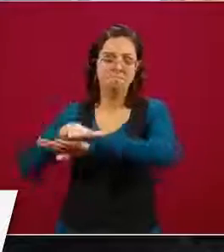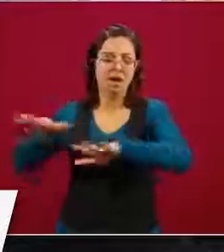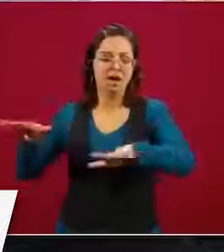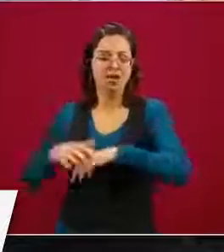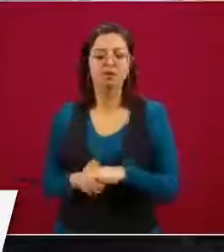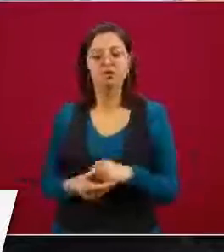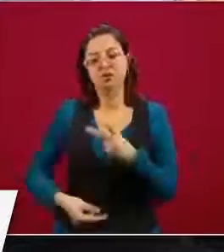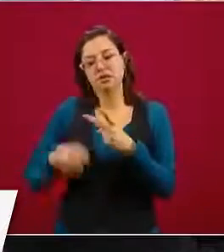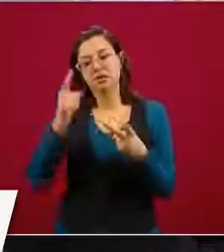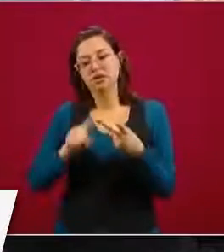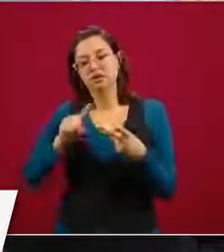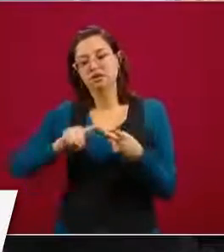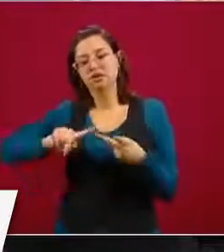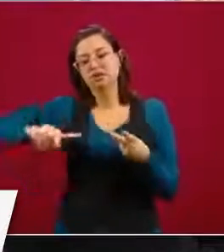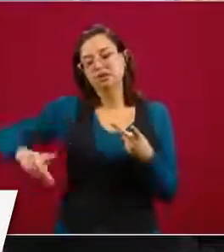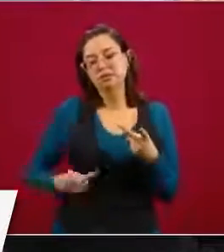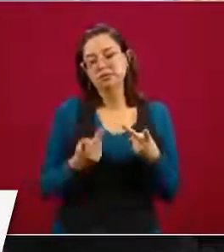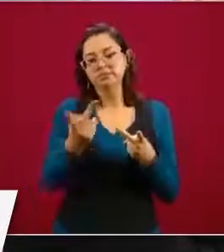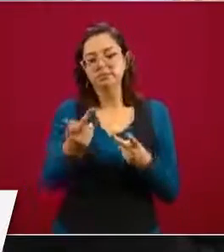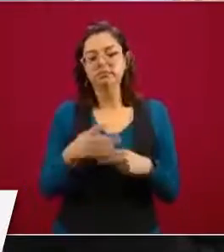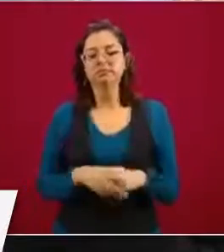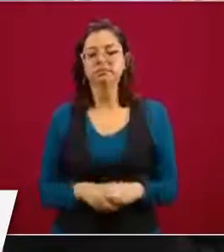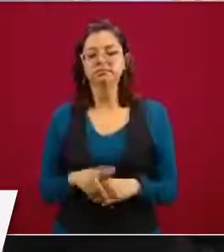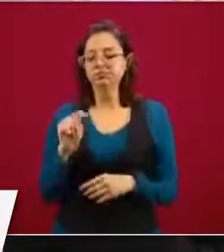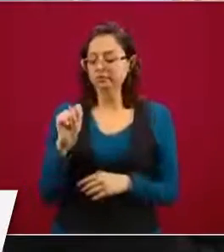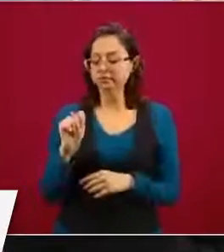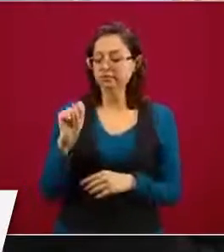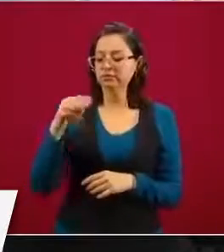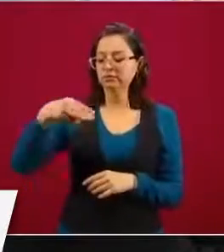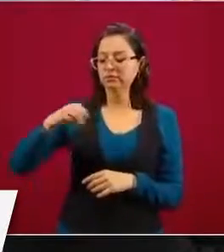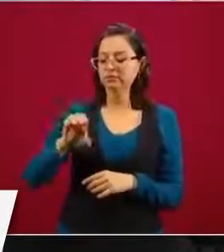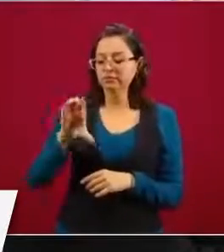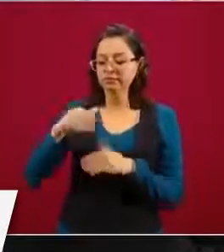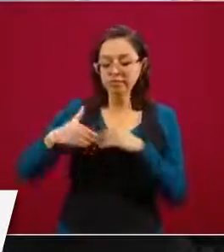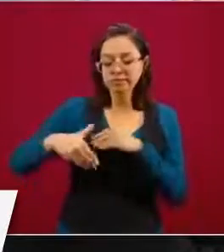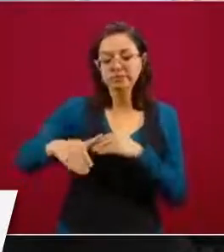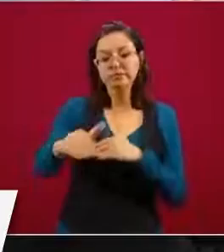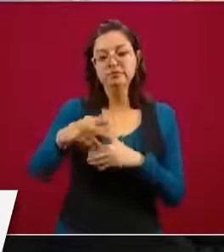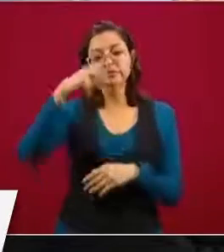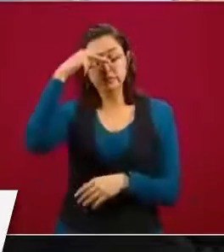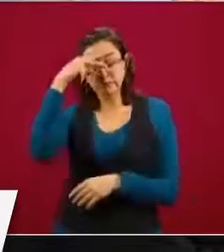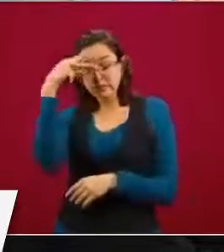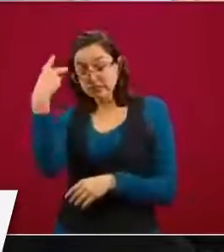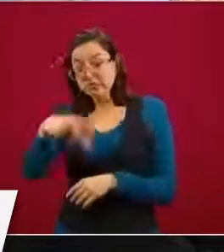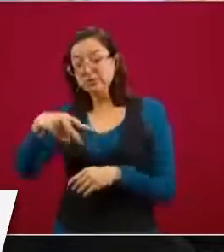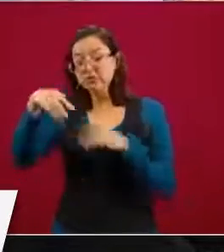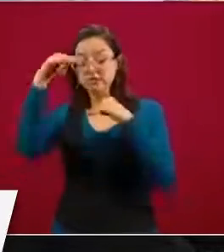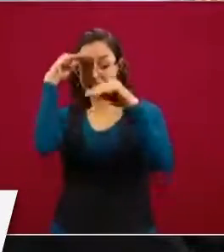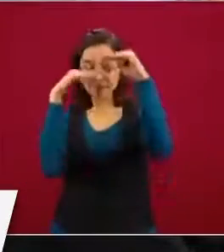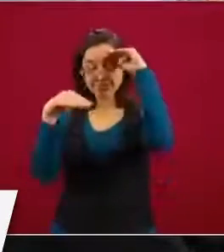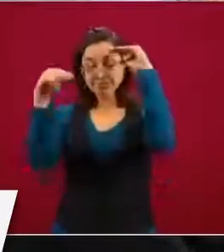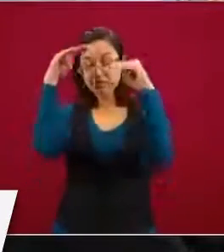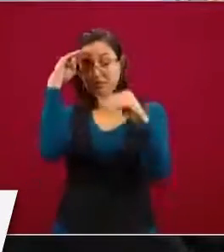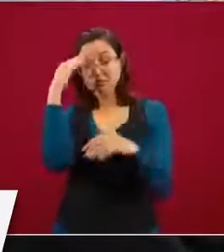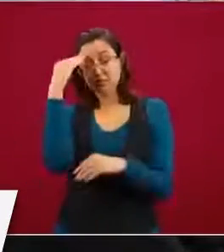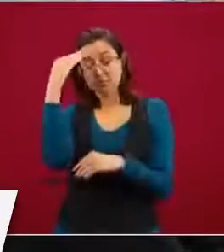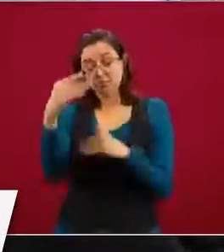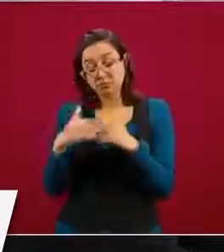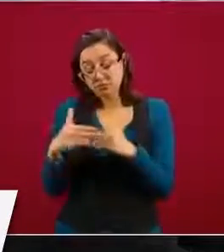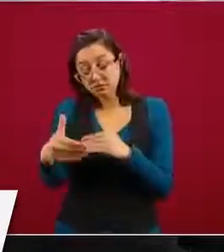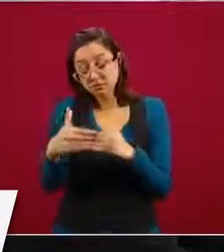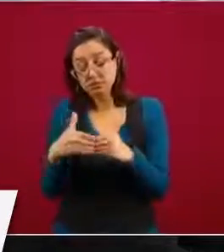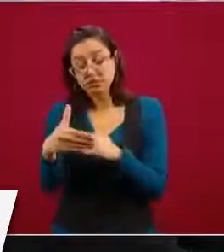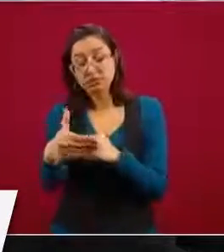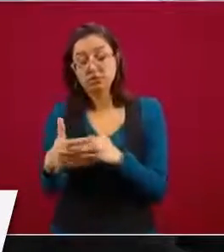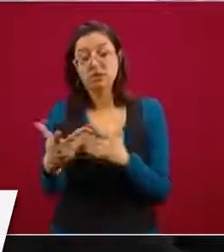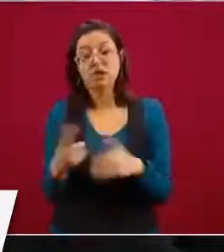Por otro lado, presidente, en torno al T-MEC, México sí analizó los tiempos, porque sabemos